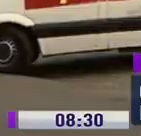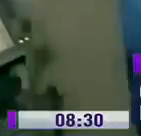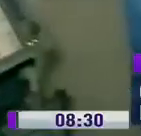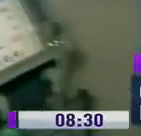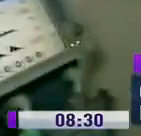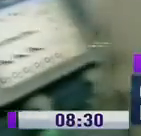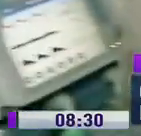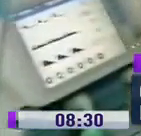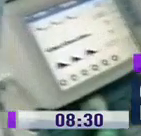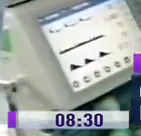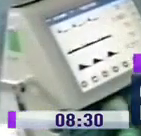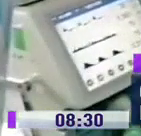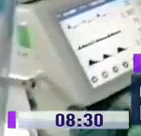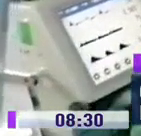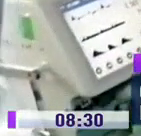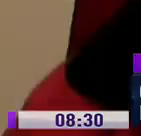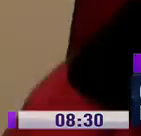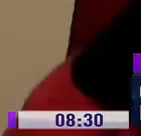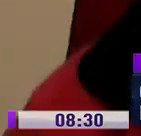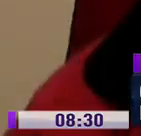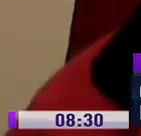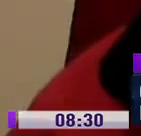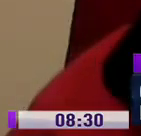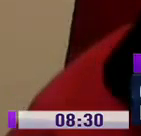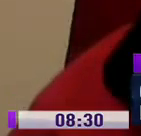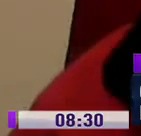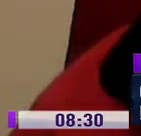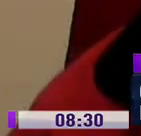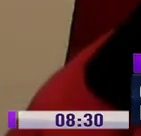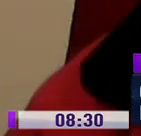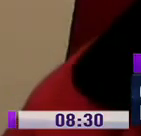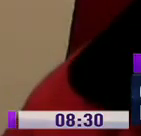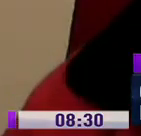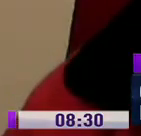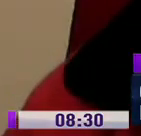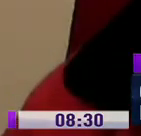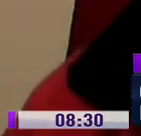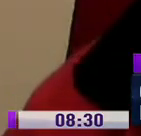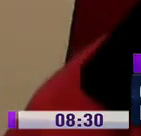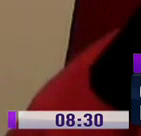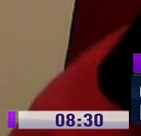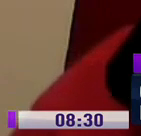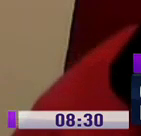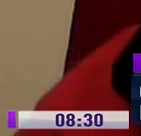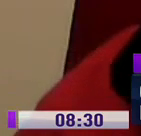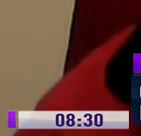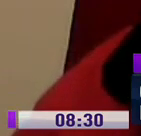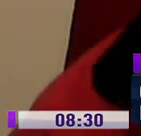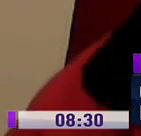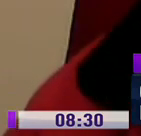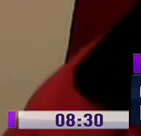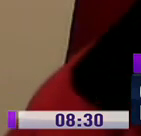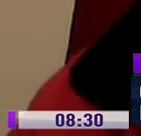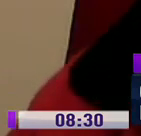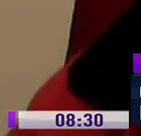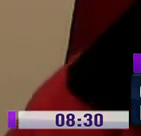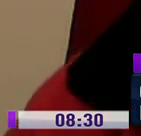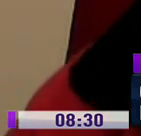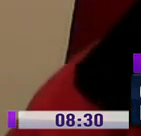aledañas como Rumiñahui o Mejía. Disponemos ahorita de dos vehículos para trasladar un promedio de 32